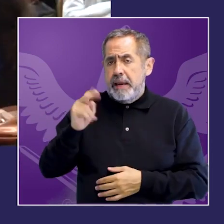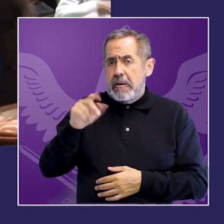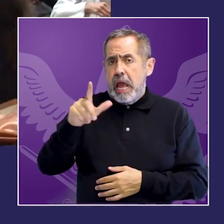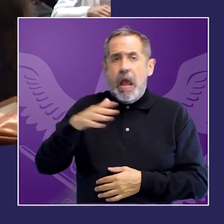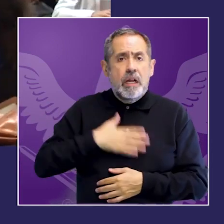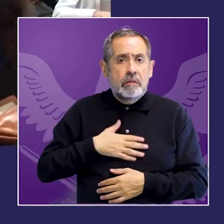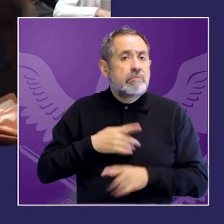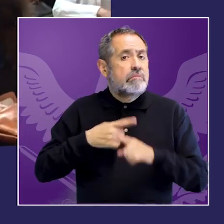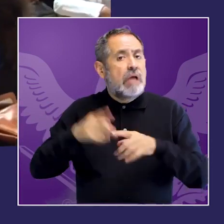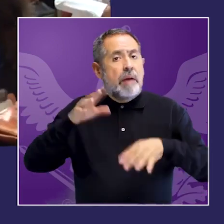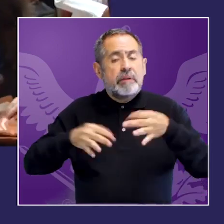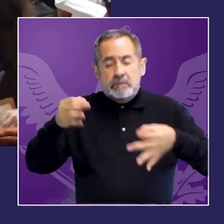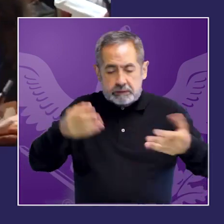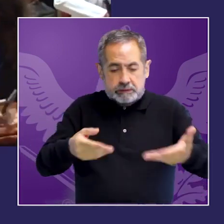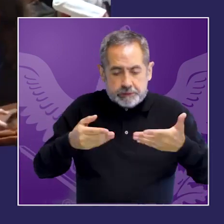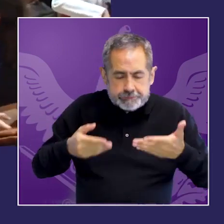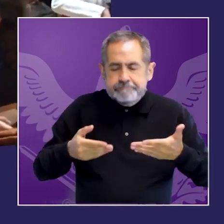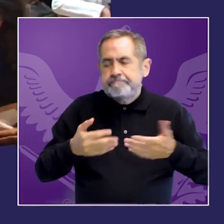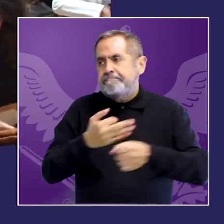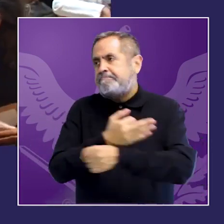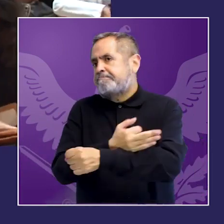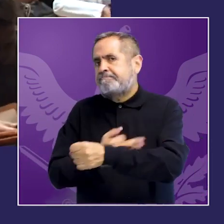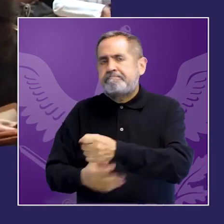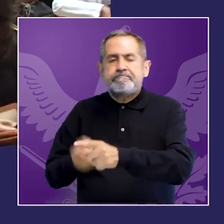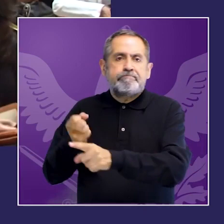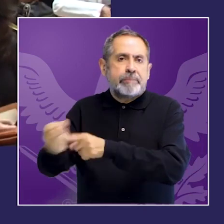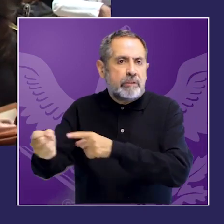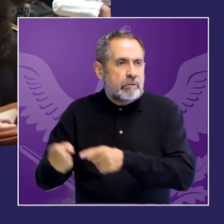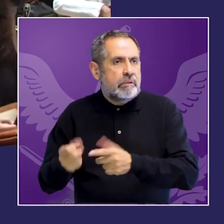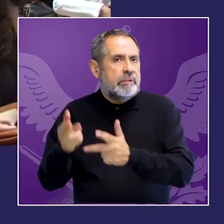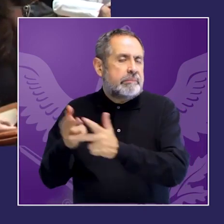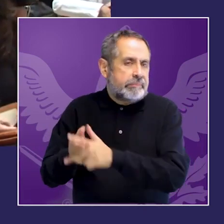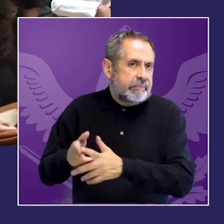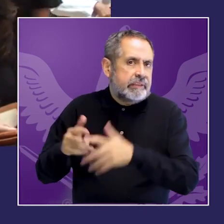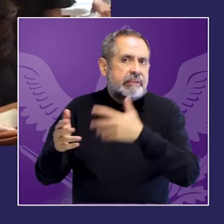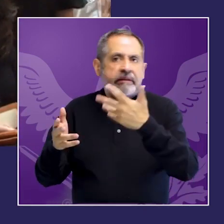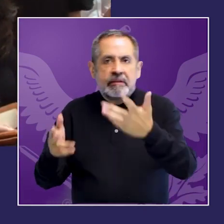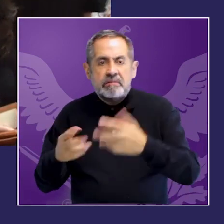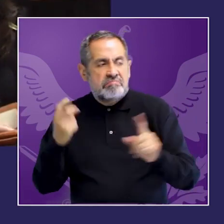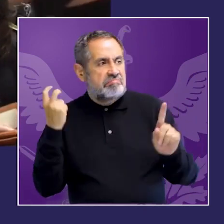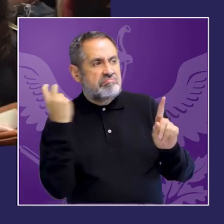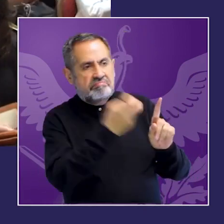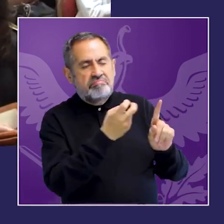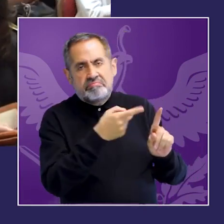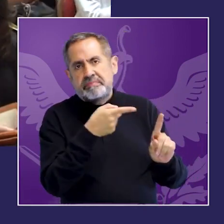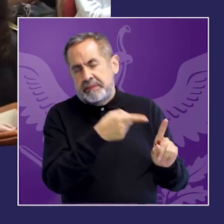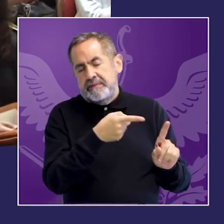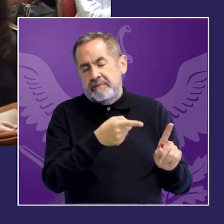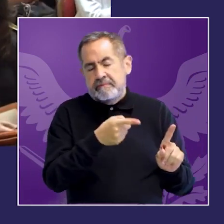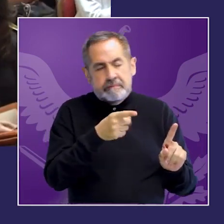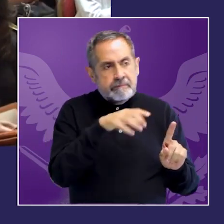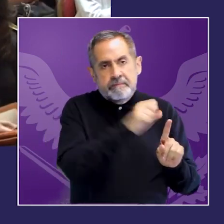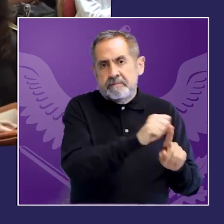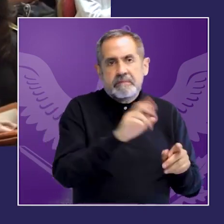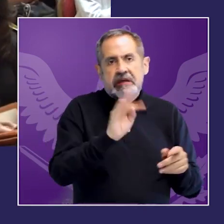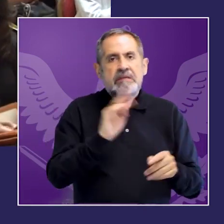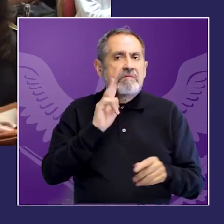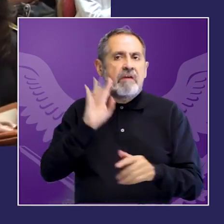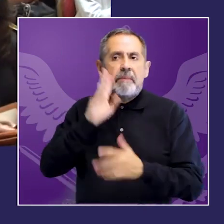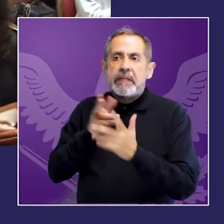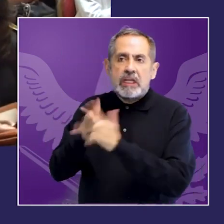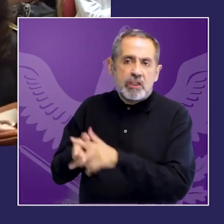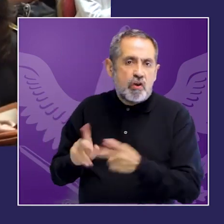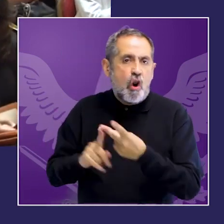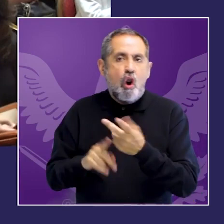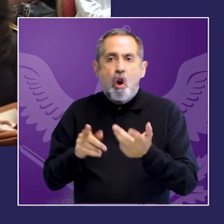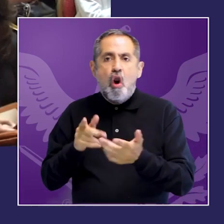imputada por un puede ser un femicidio puede ser un femicidio en grado de tentativa u otro hecho en donde existen violencia